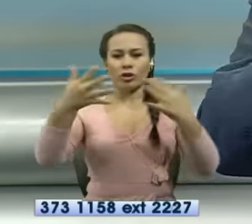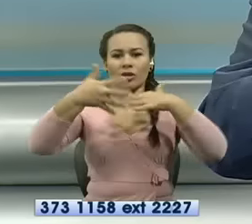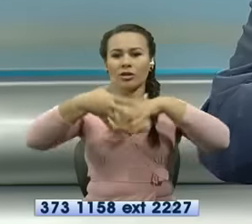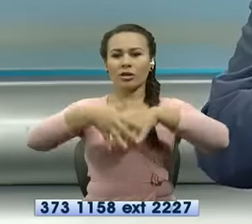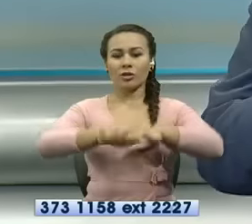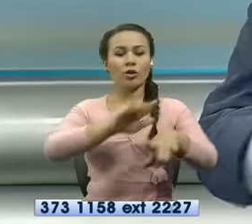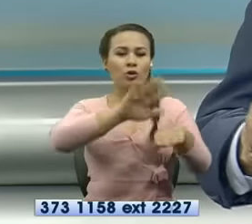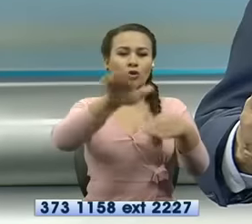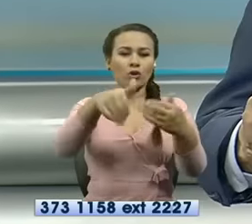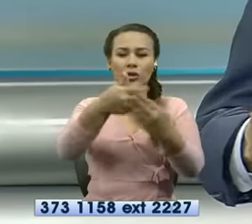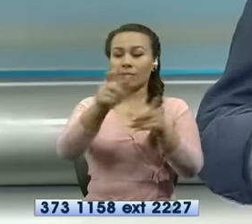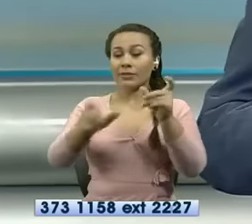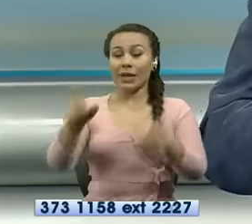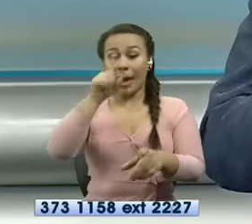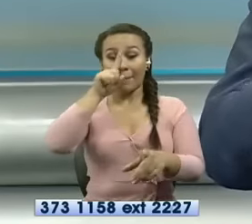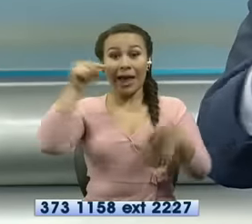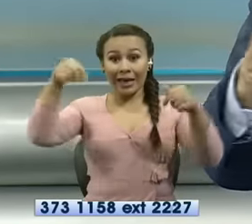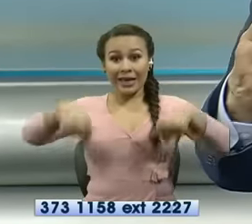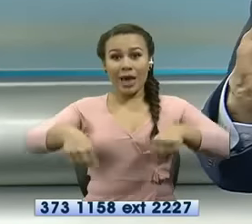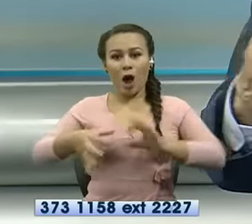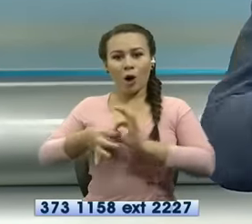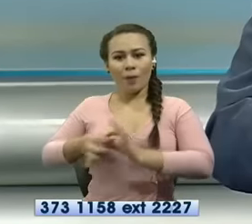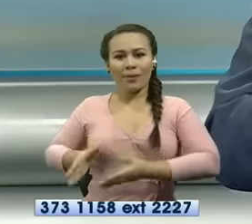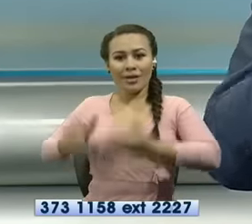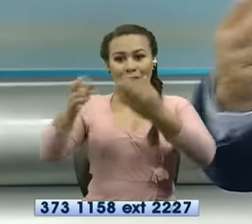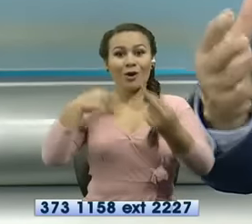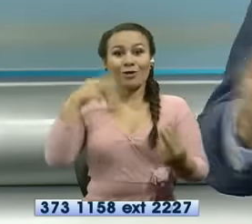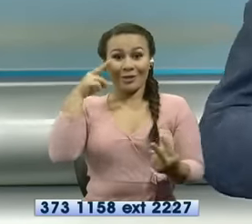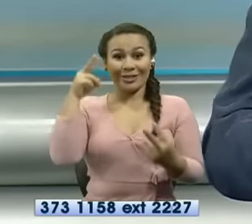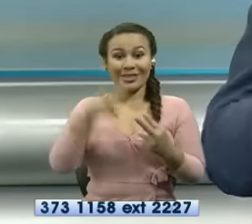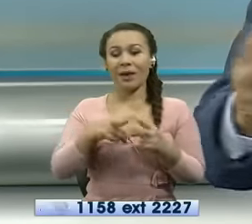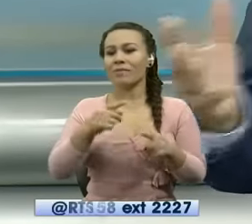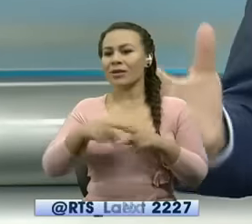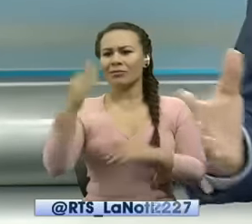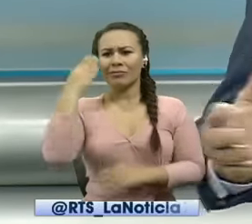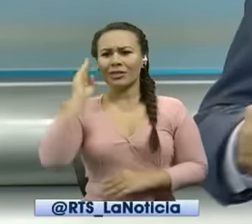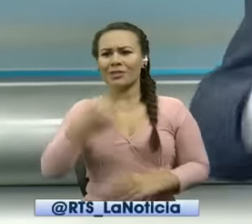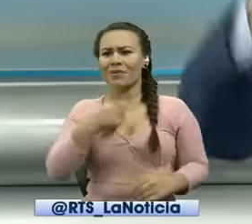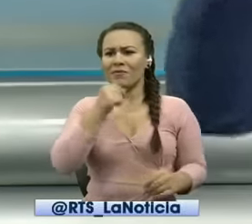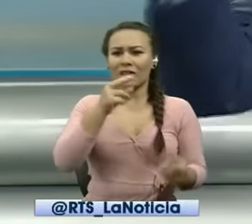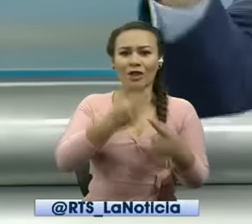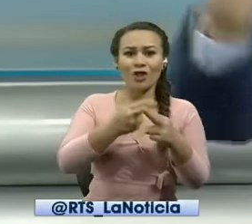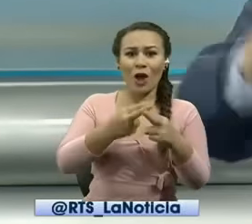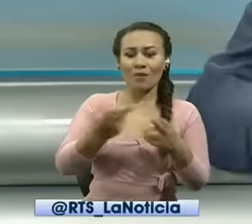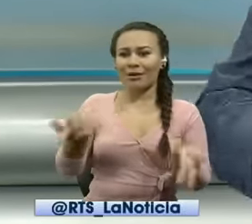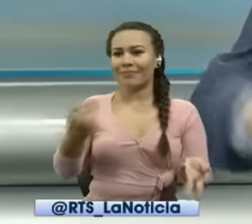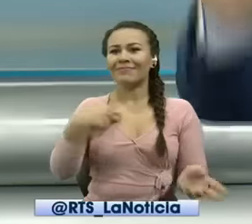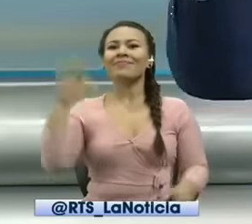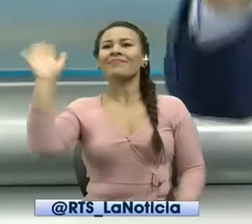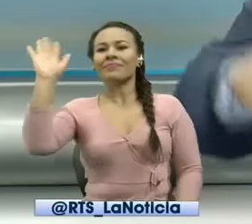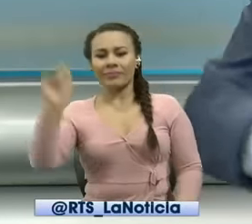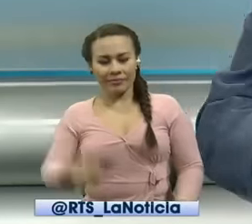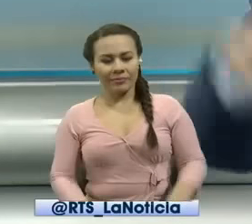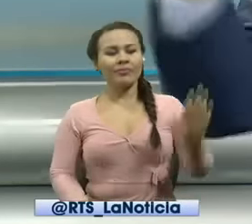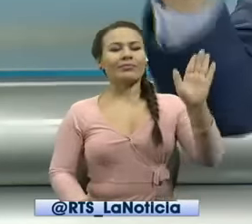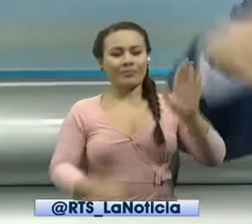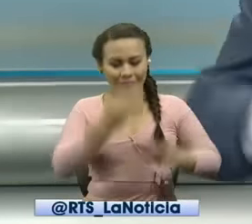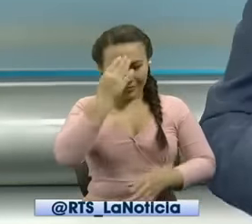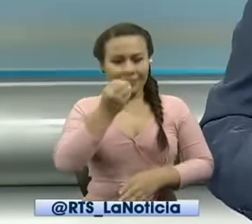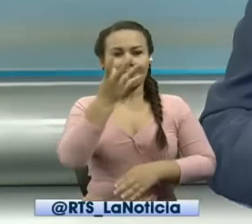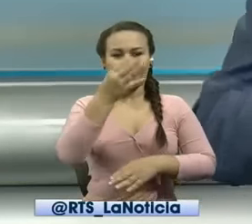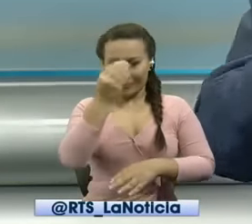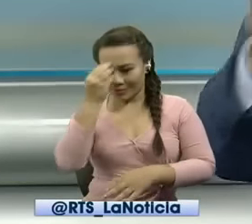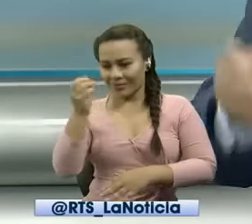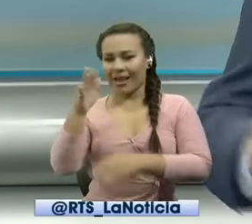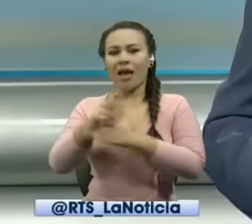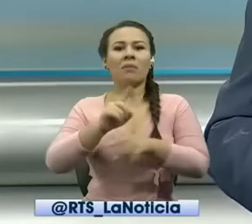total de todos miren aquí nos conocíamos pero no sabíamos quien era el uno y el otro porque nos veíamos y nos saludábamos hola buenas tardes buenos días